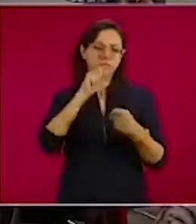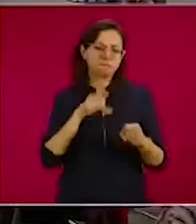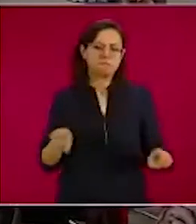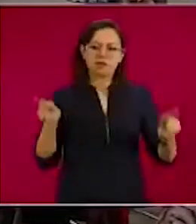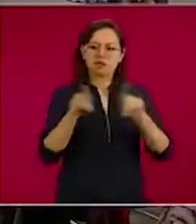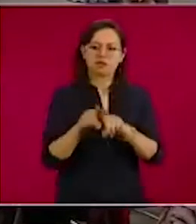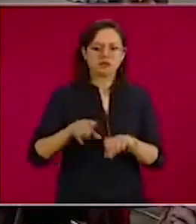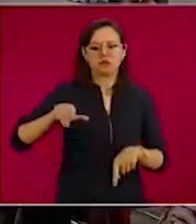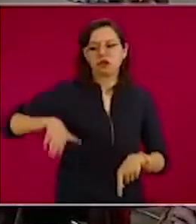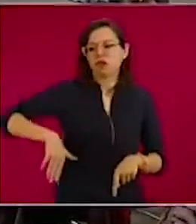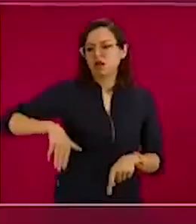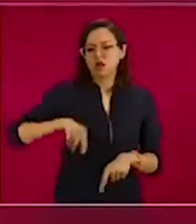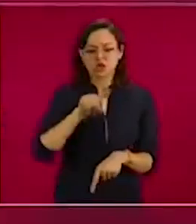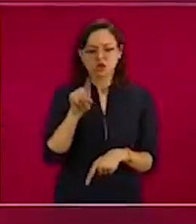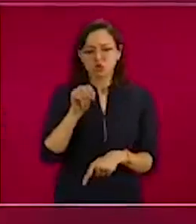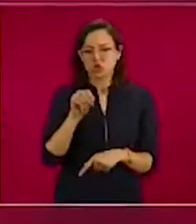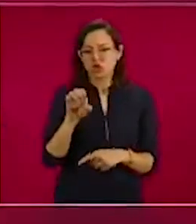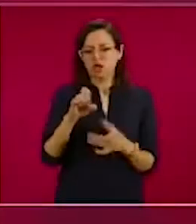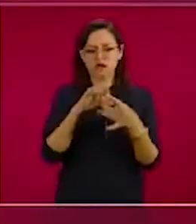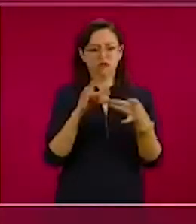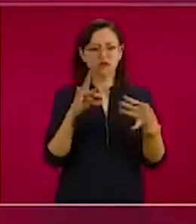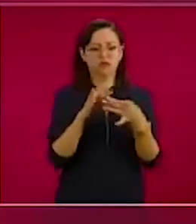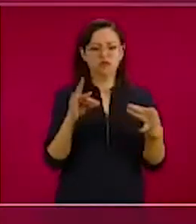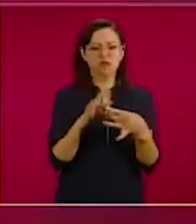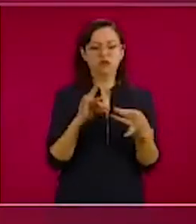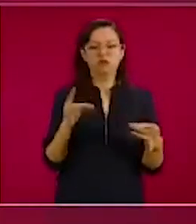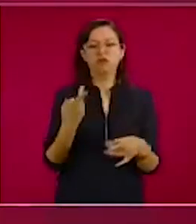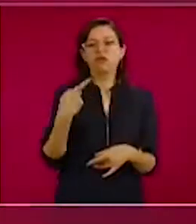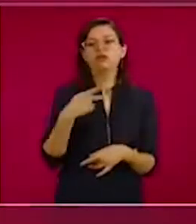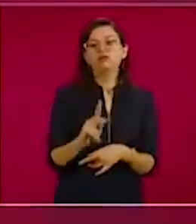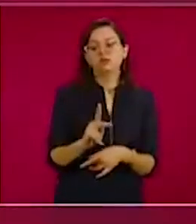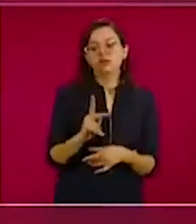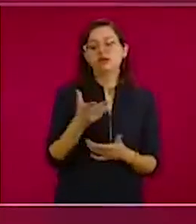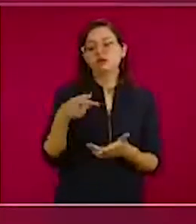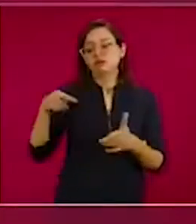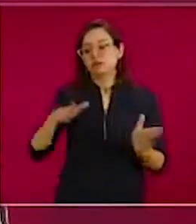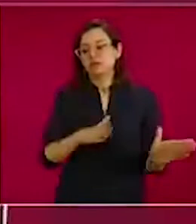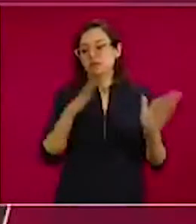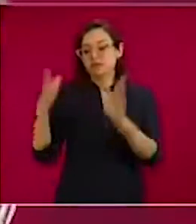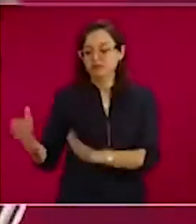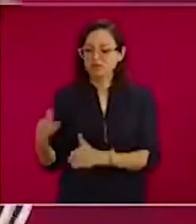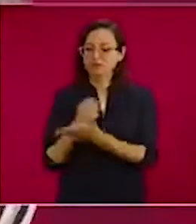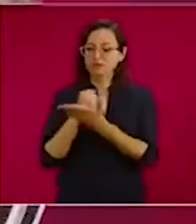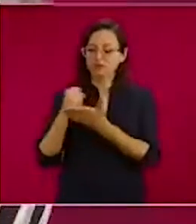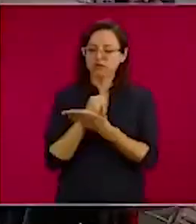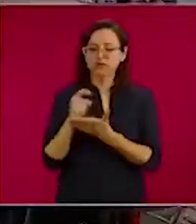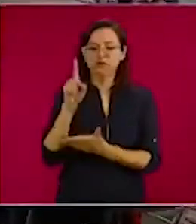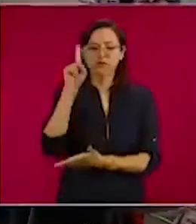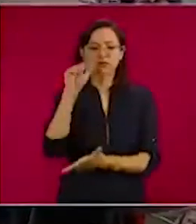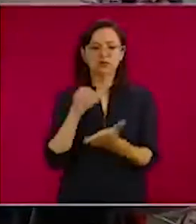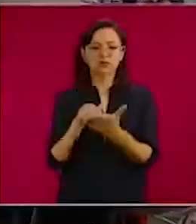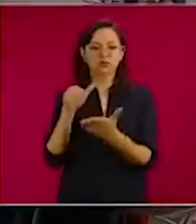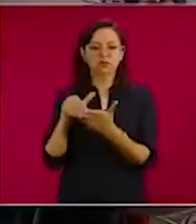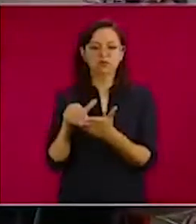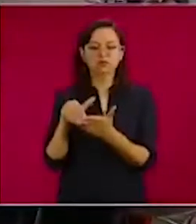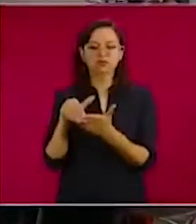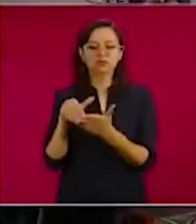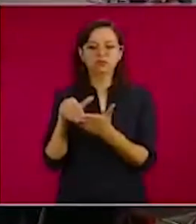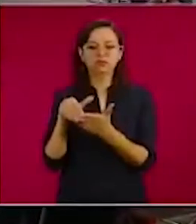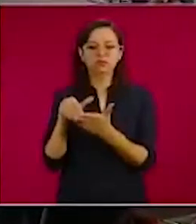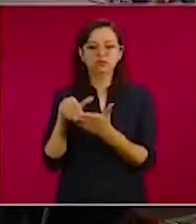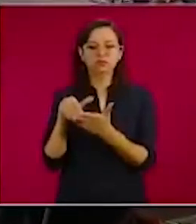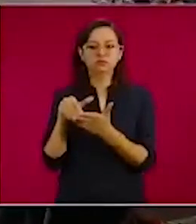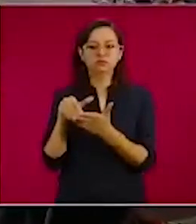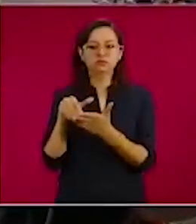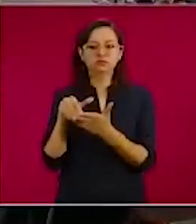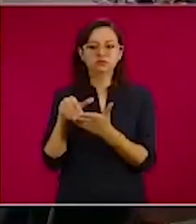Será un total de un millón de créditos a la palabra los que la Secretaría de Economía entregará a micronegocios y prestadores de servicio y